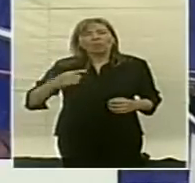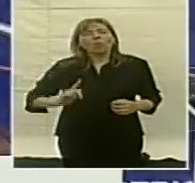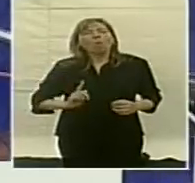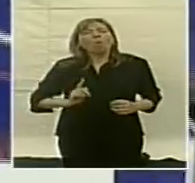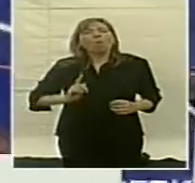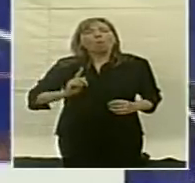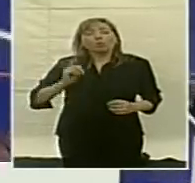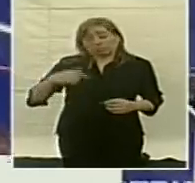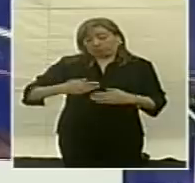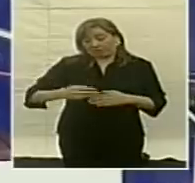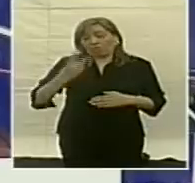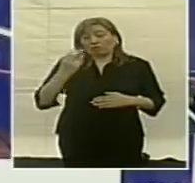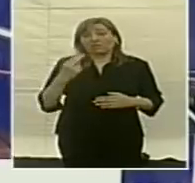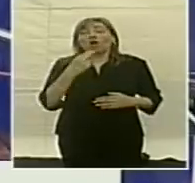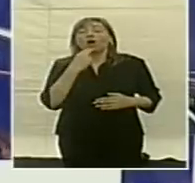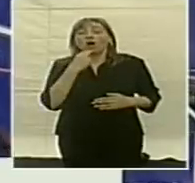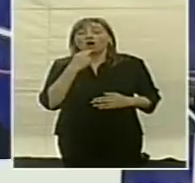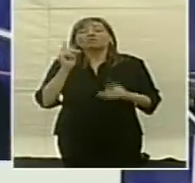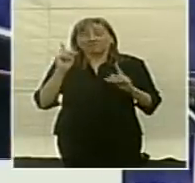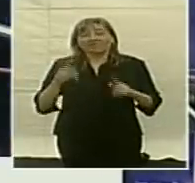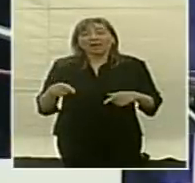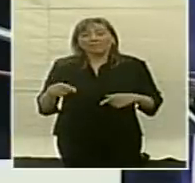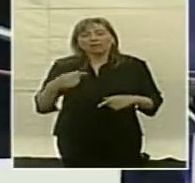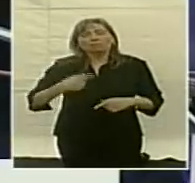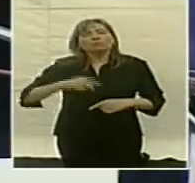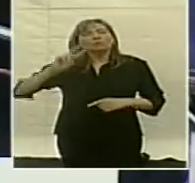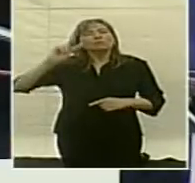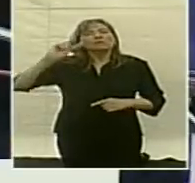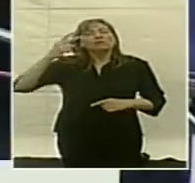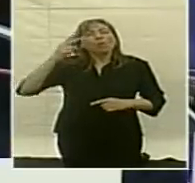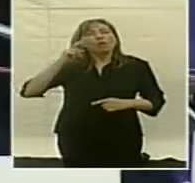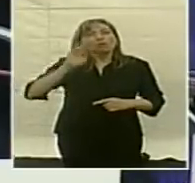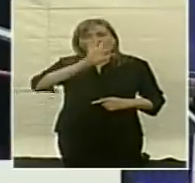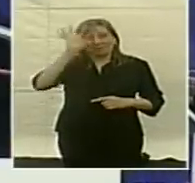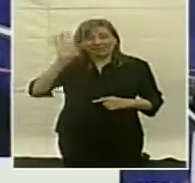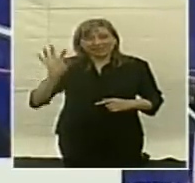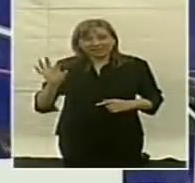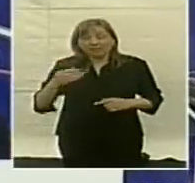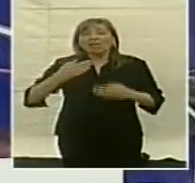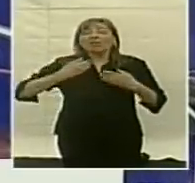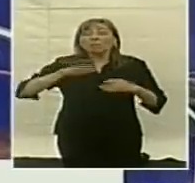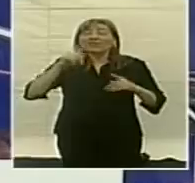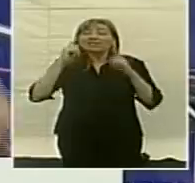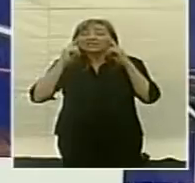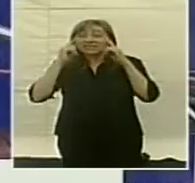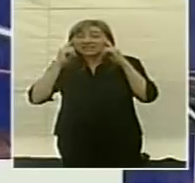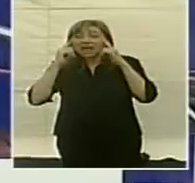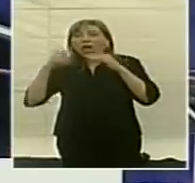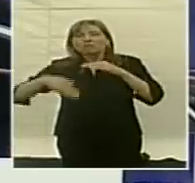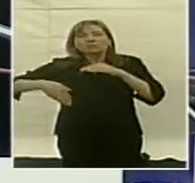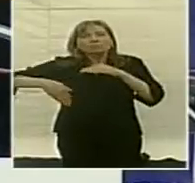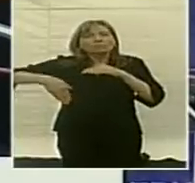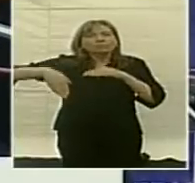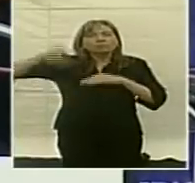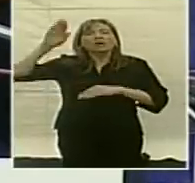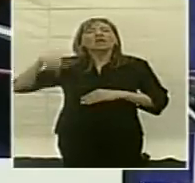y en lo que va del 2011 de ser el segundo país después de China que más ha crecido